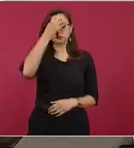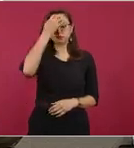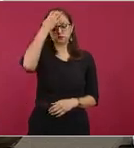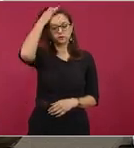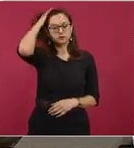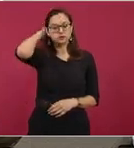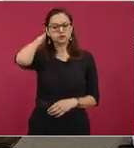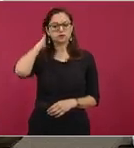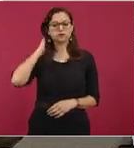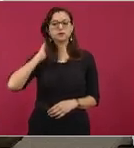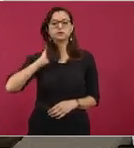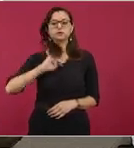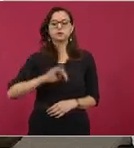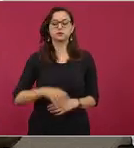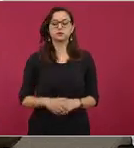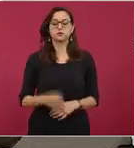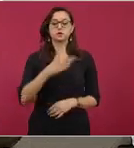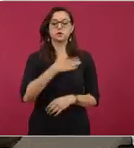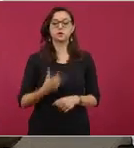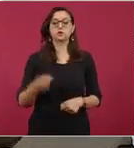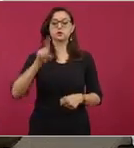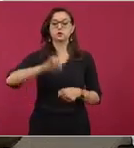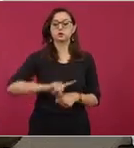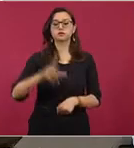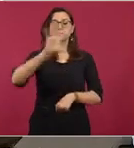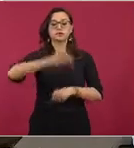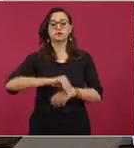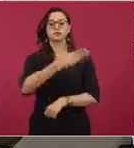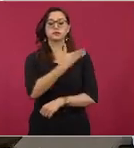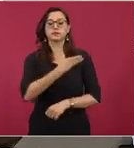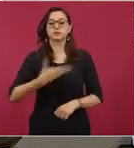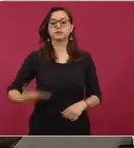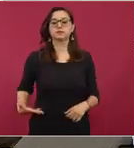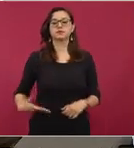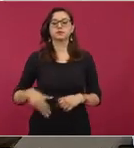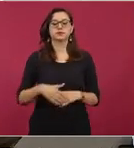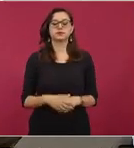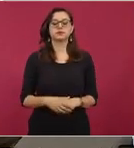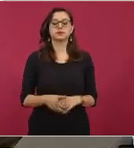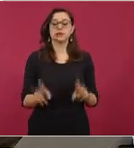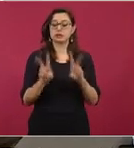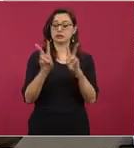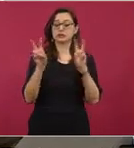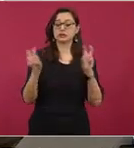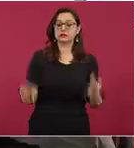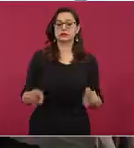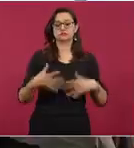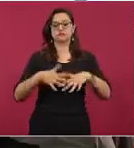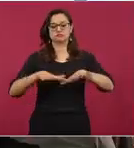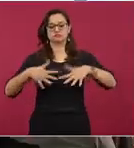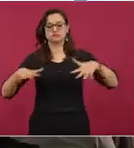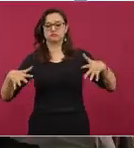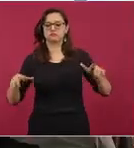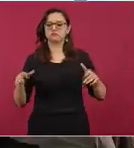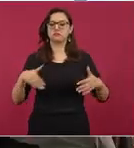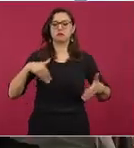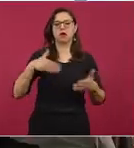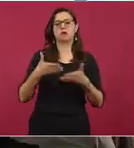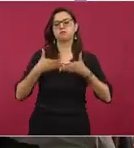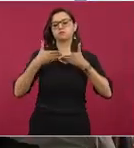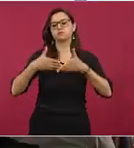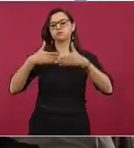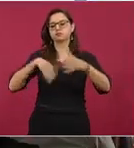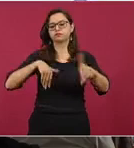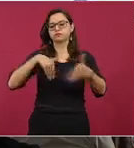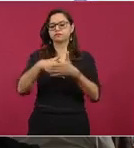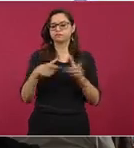Muy buenos días. Con permiso, señor presidente. Vamos a informar sobre las aduanas marítimas. Esta es la agenda, los